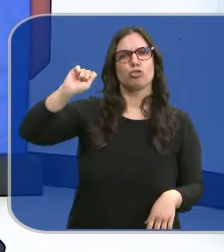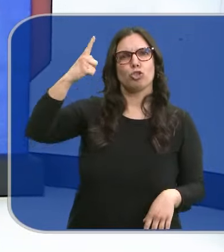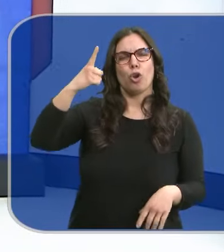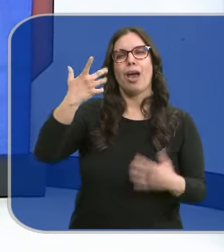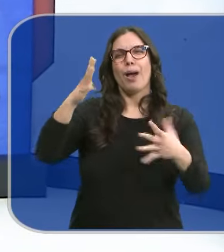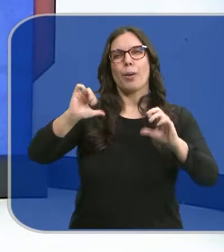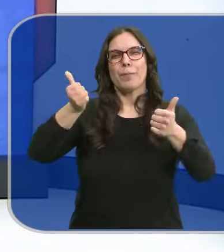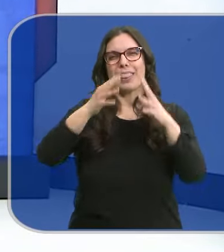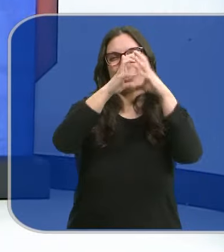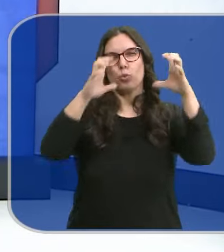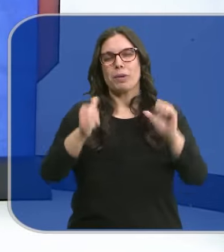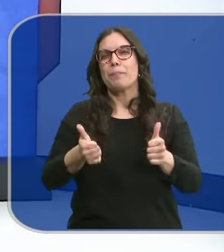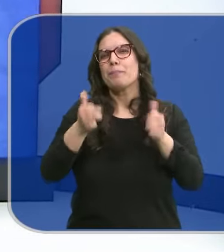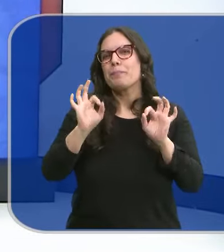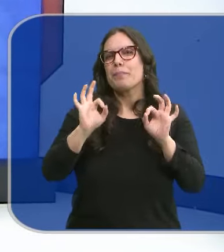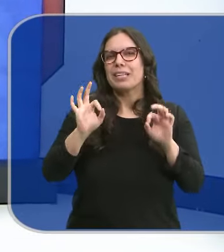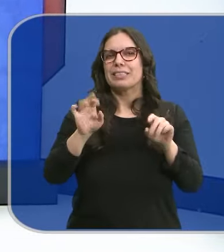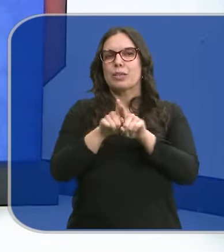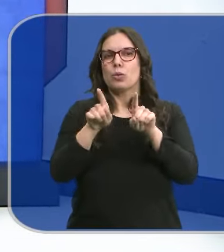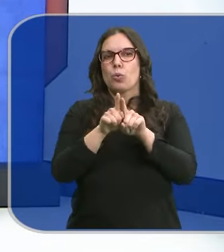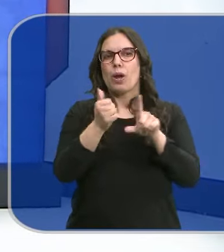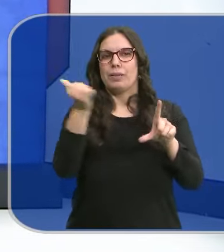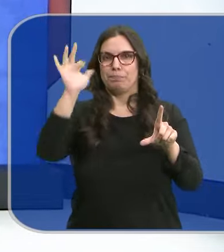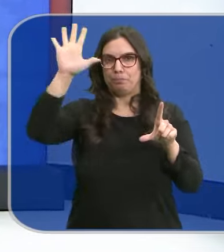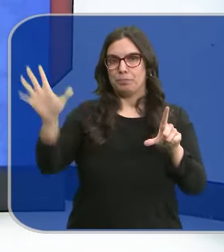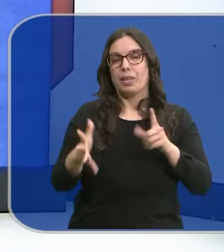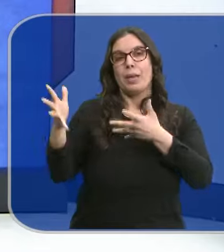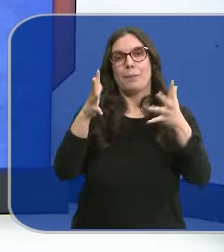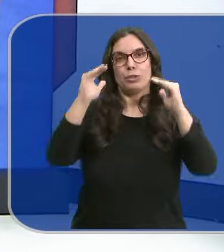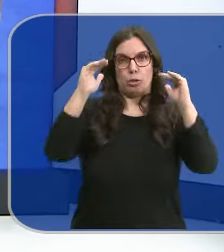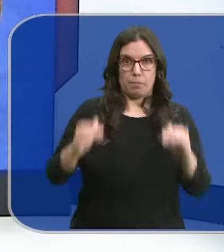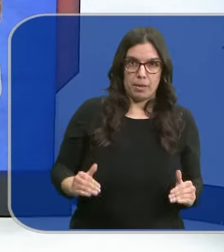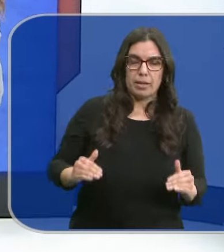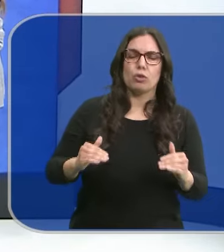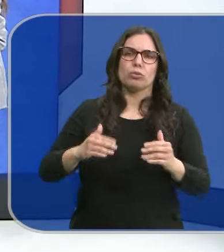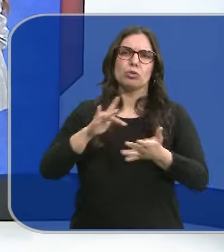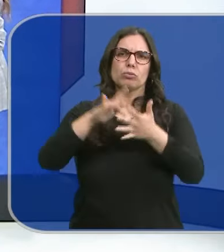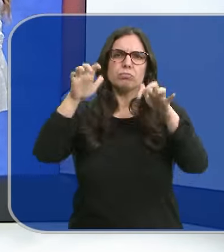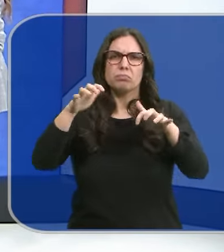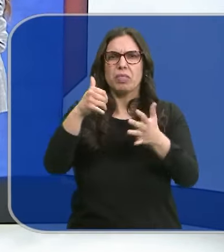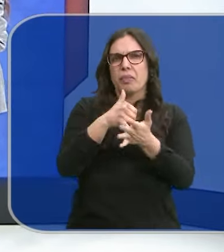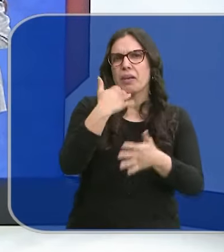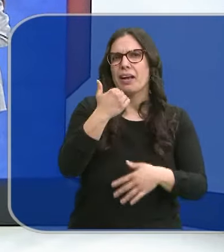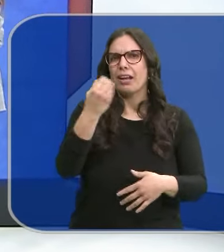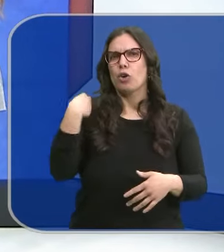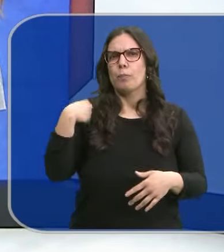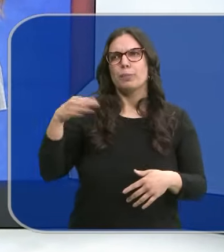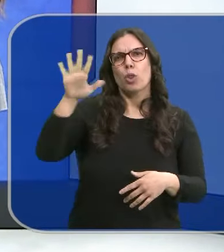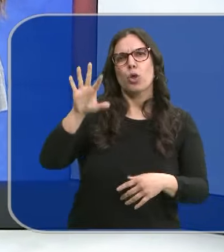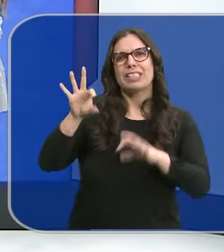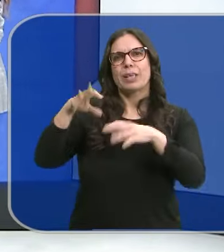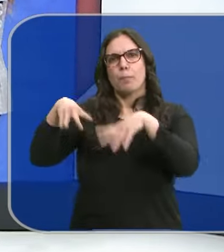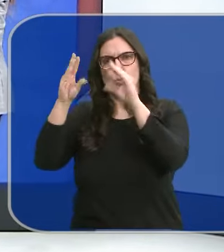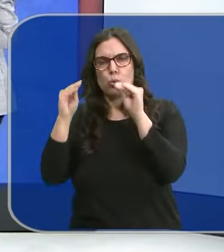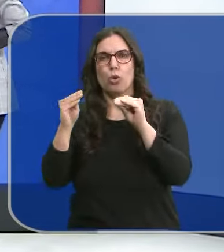aunque ya van entrando algunas nubes especialmente por la fachada más occidental. El viento irá a menos y tendremos algunas precipitaciones débiles en las merindades con